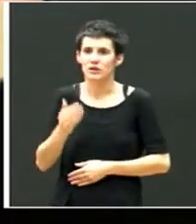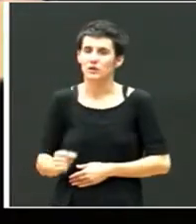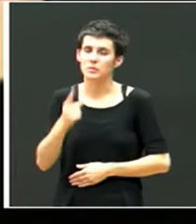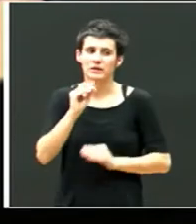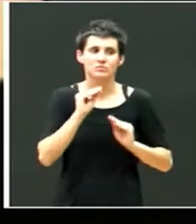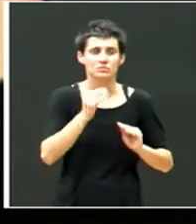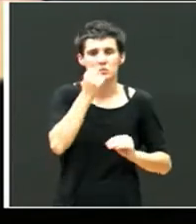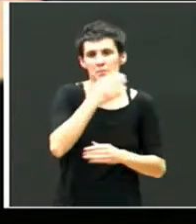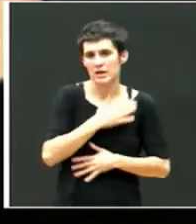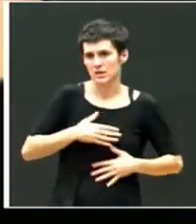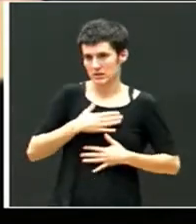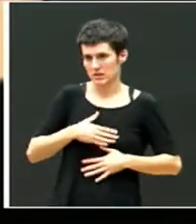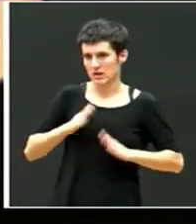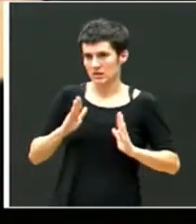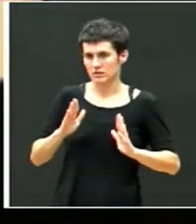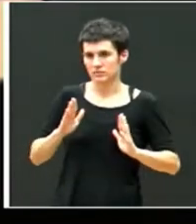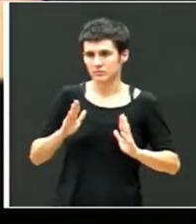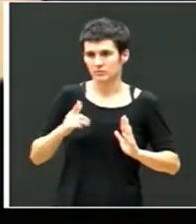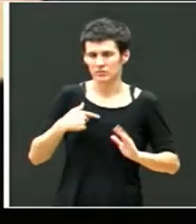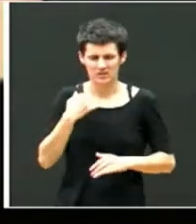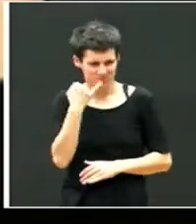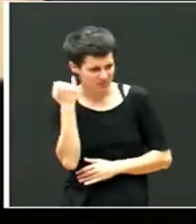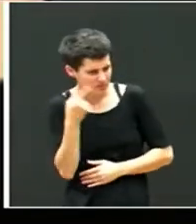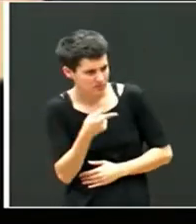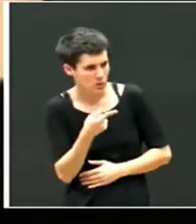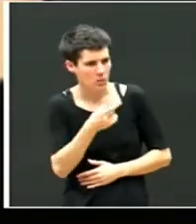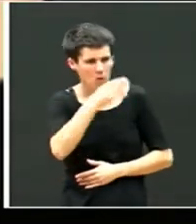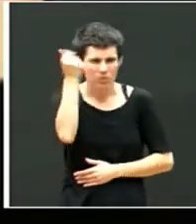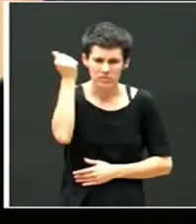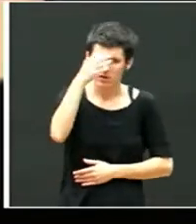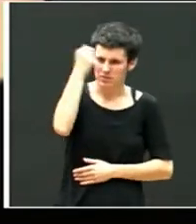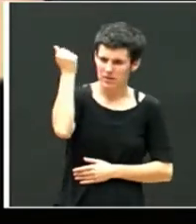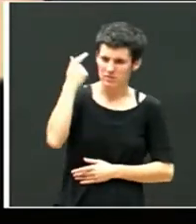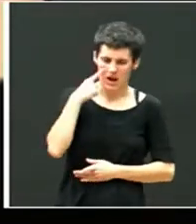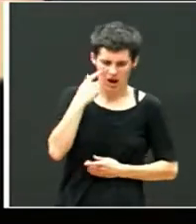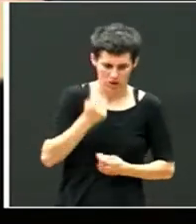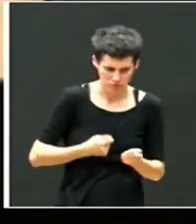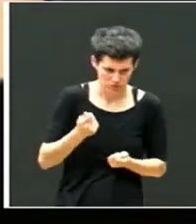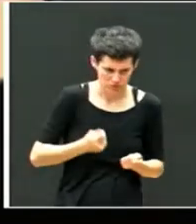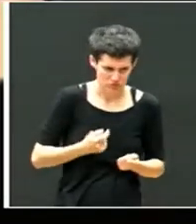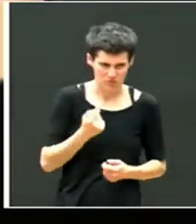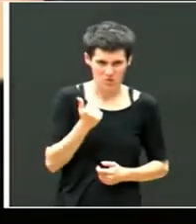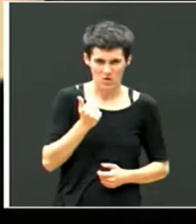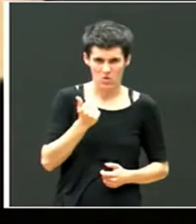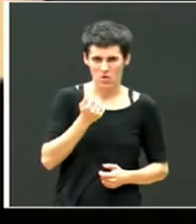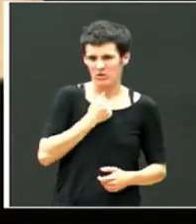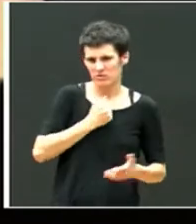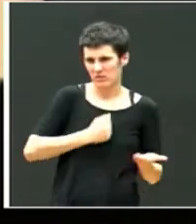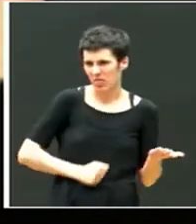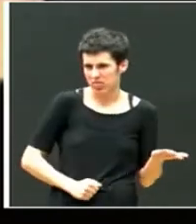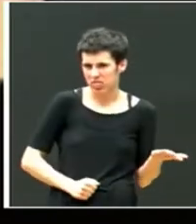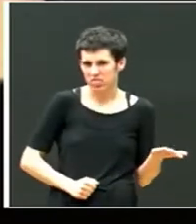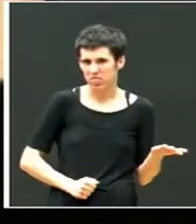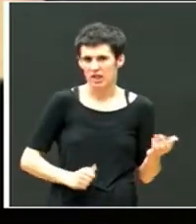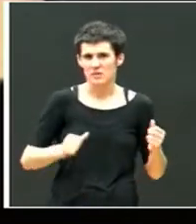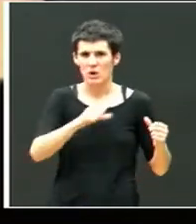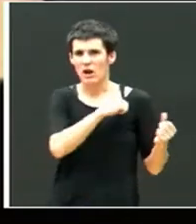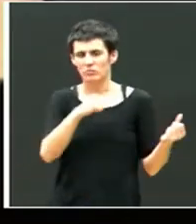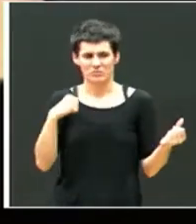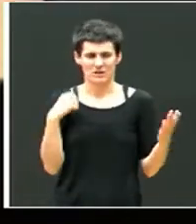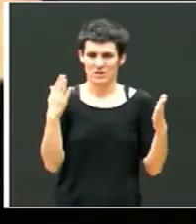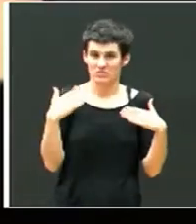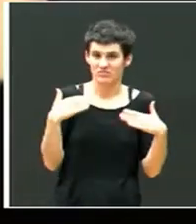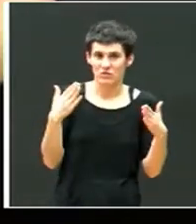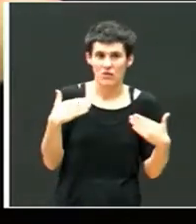Observábamos que tenía olvidos continuos, poco autocontrol, baja autoestima y falta de autonomía a la hora de